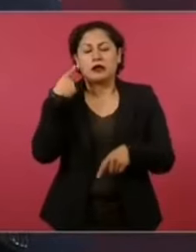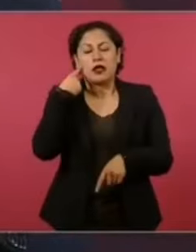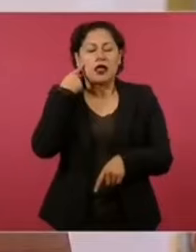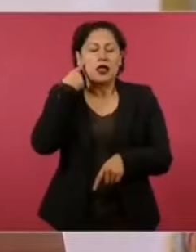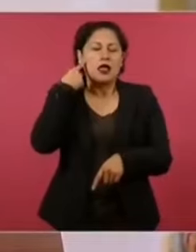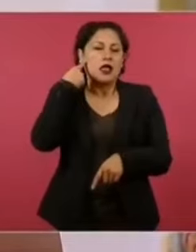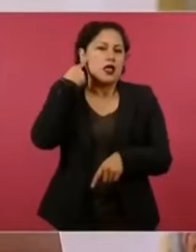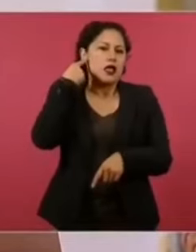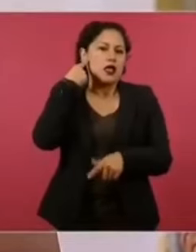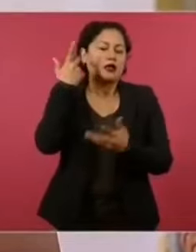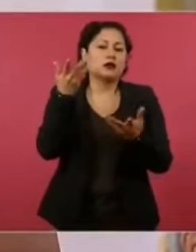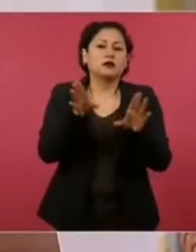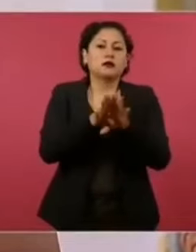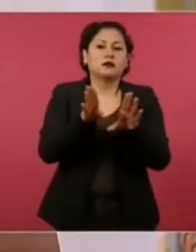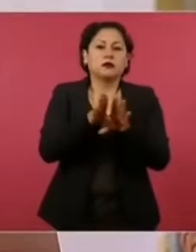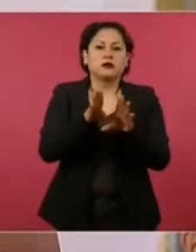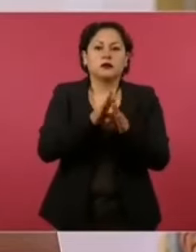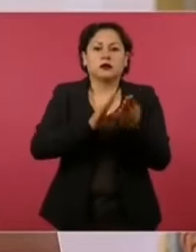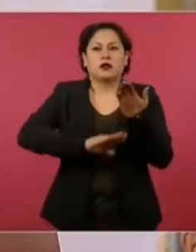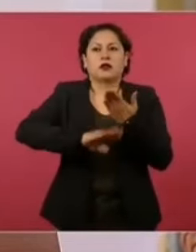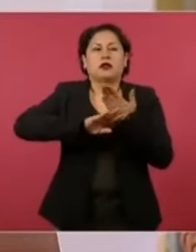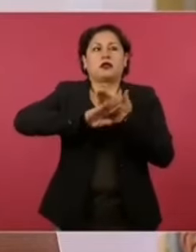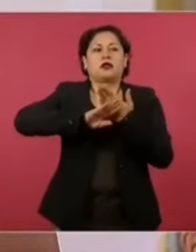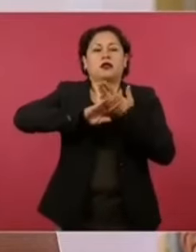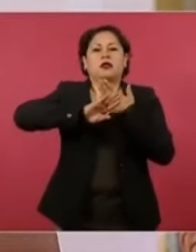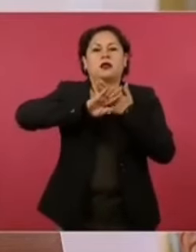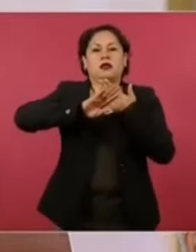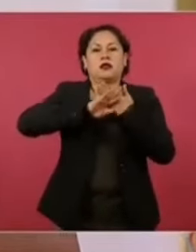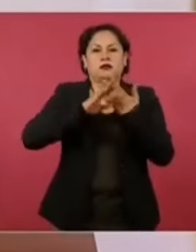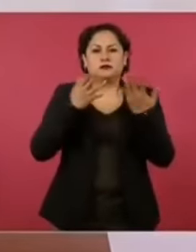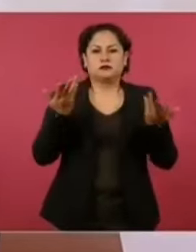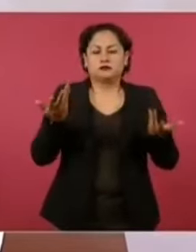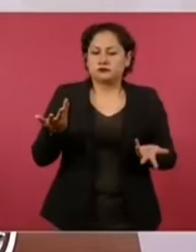turuletos y